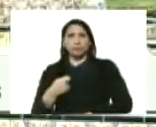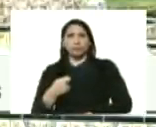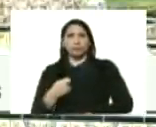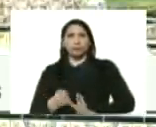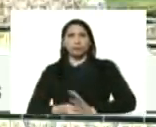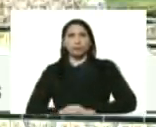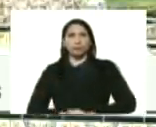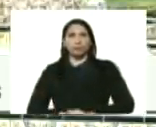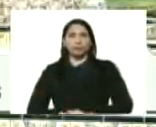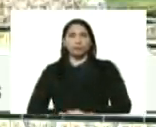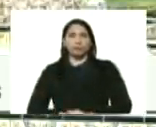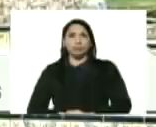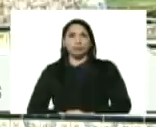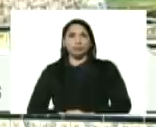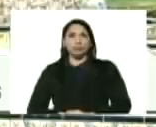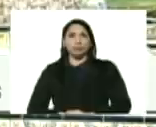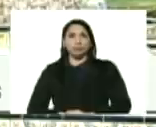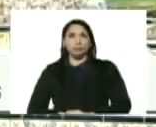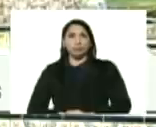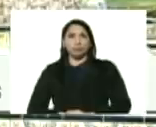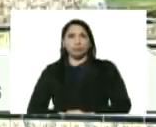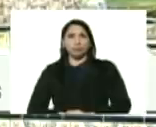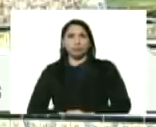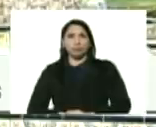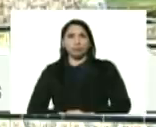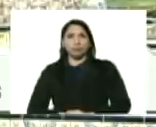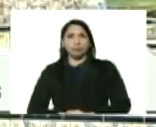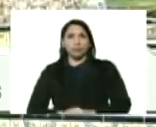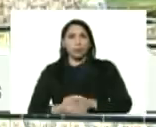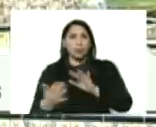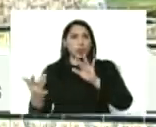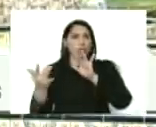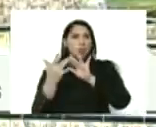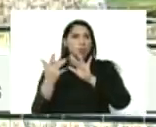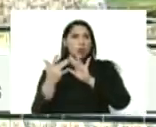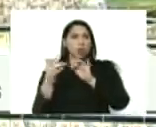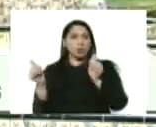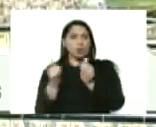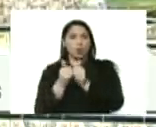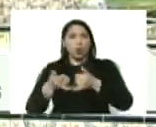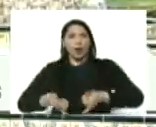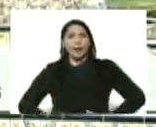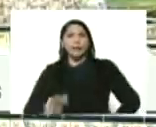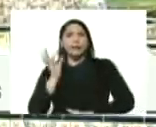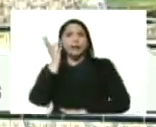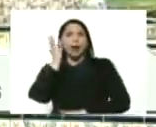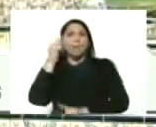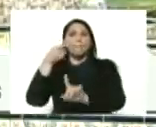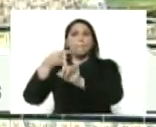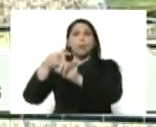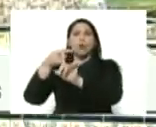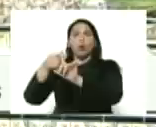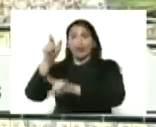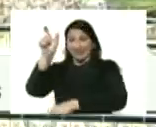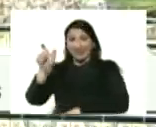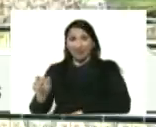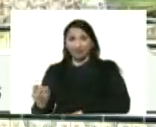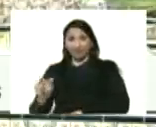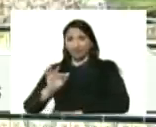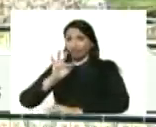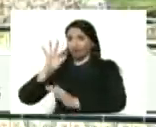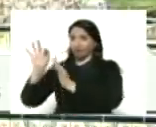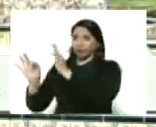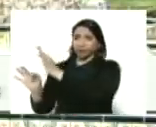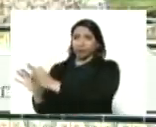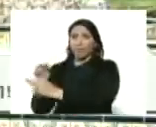Agricultor. Fue contacto con hija positiva. Su hija está